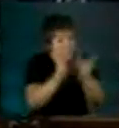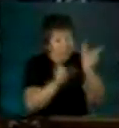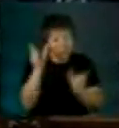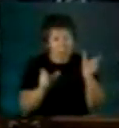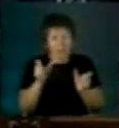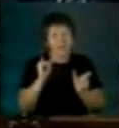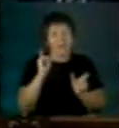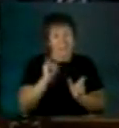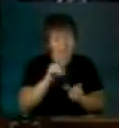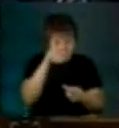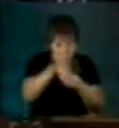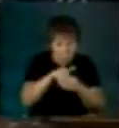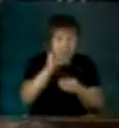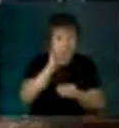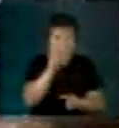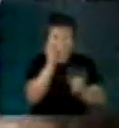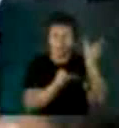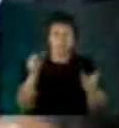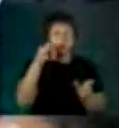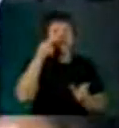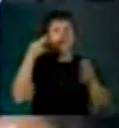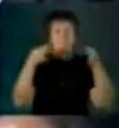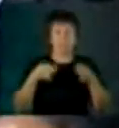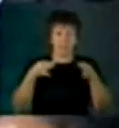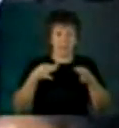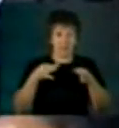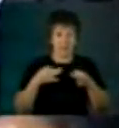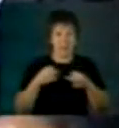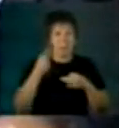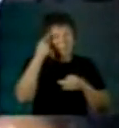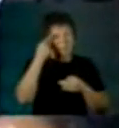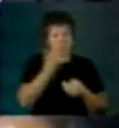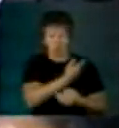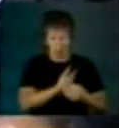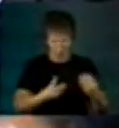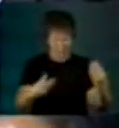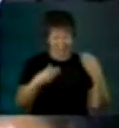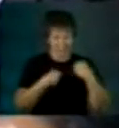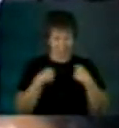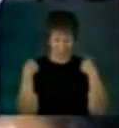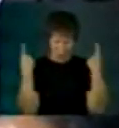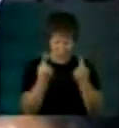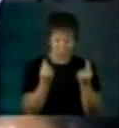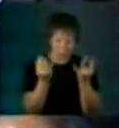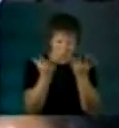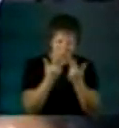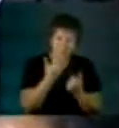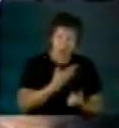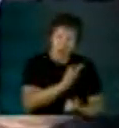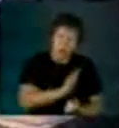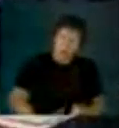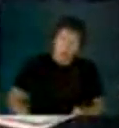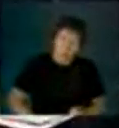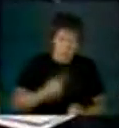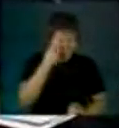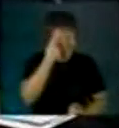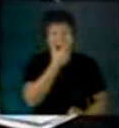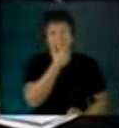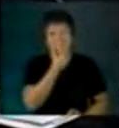realidad. Descubrimos que gobernar era bastante más difícil de lo que pensábamos,